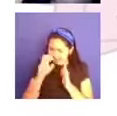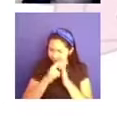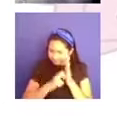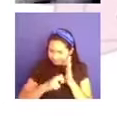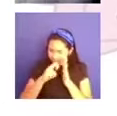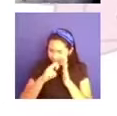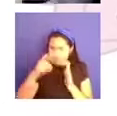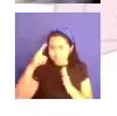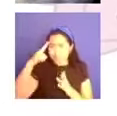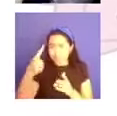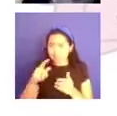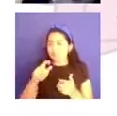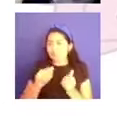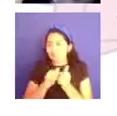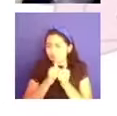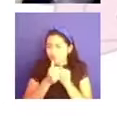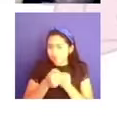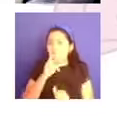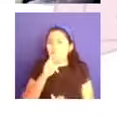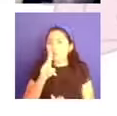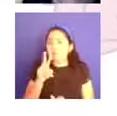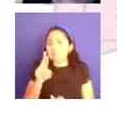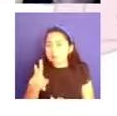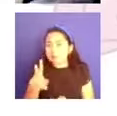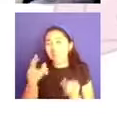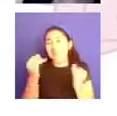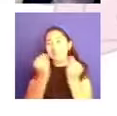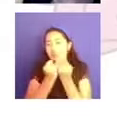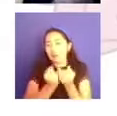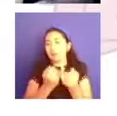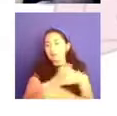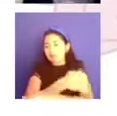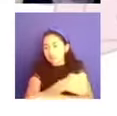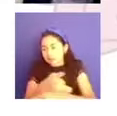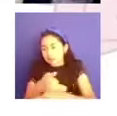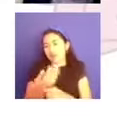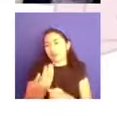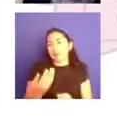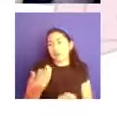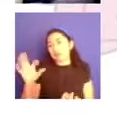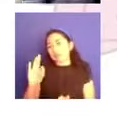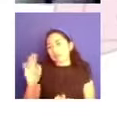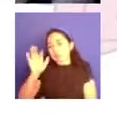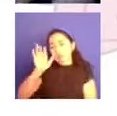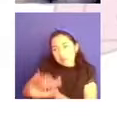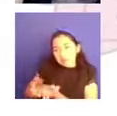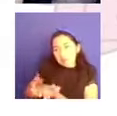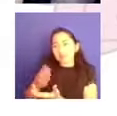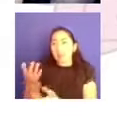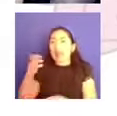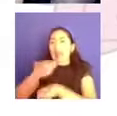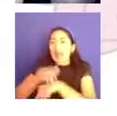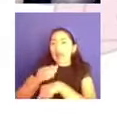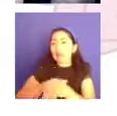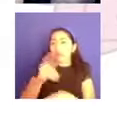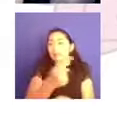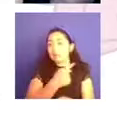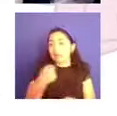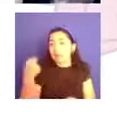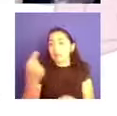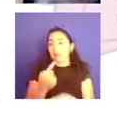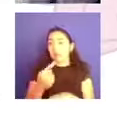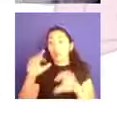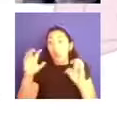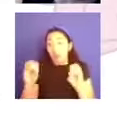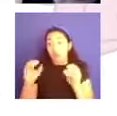principalmente de mis grupos inmediatos, la familia, la pareja, los amigos, con los comentarios que me realiza el equipo